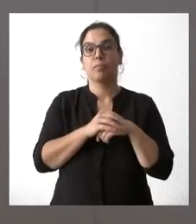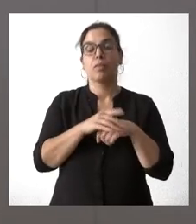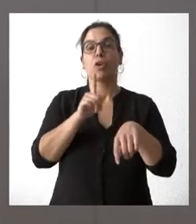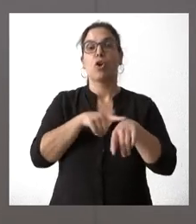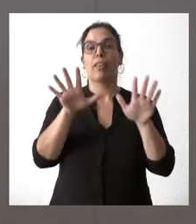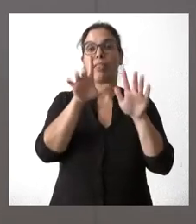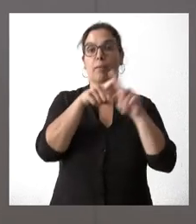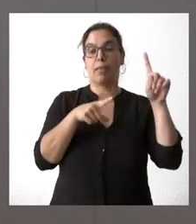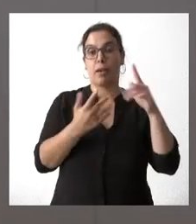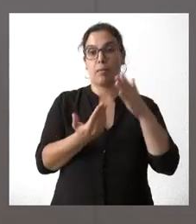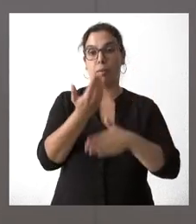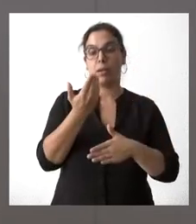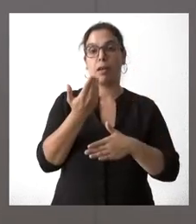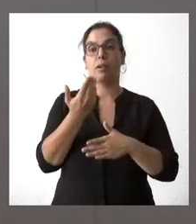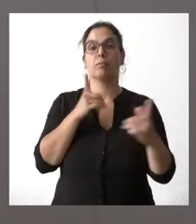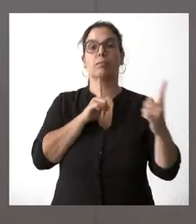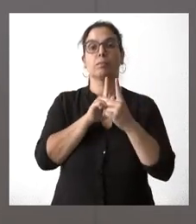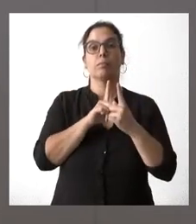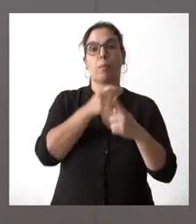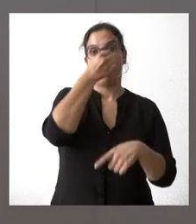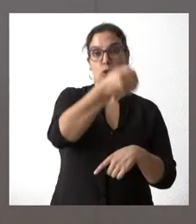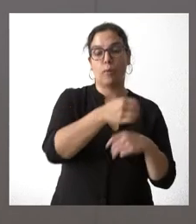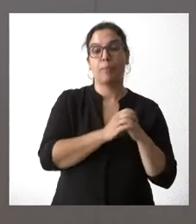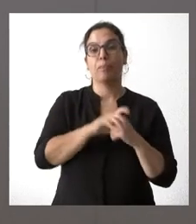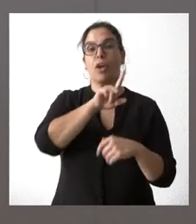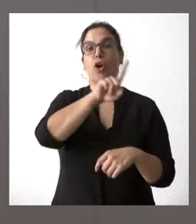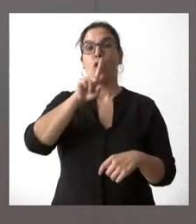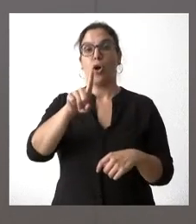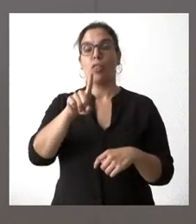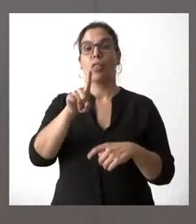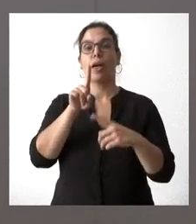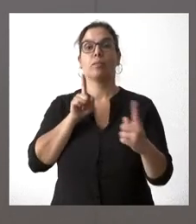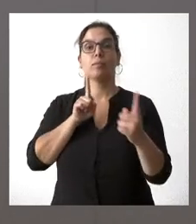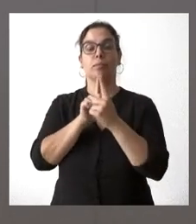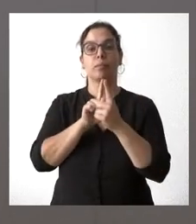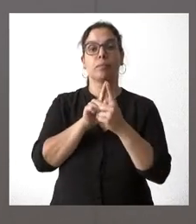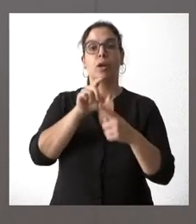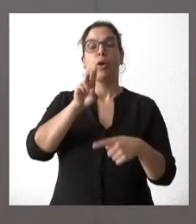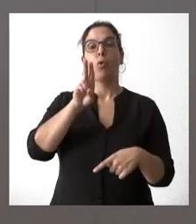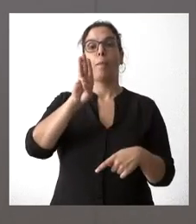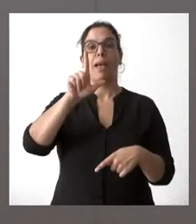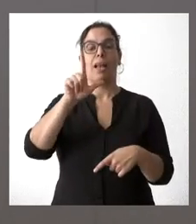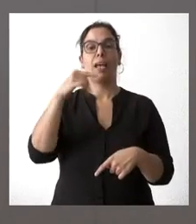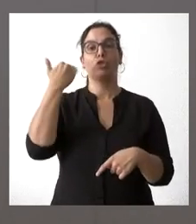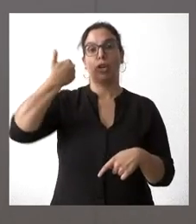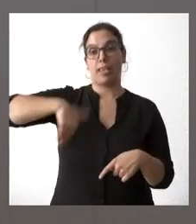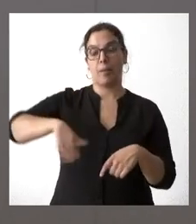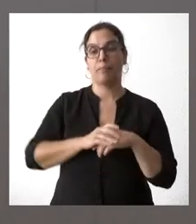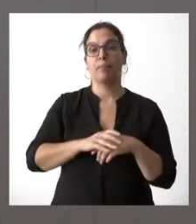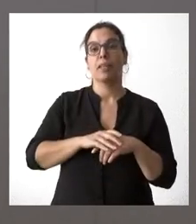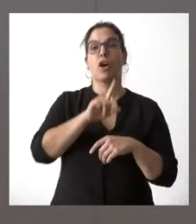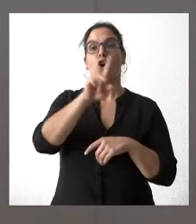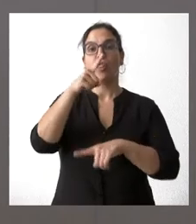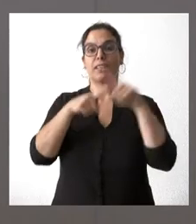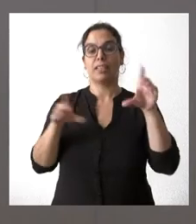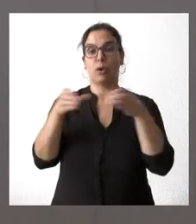diez y media recibirá al PSOE, a las once horas a UPL-Soria ya, a las once treinta al Grupo